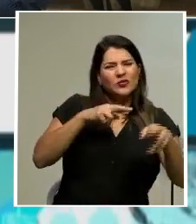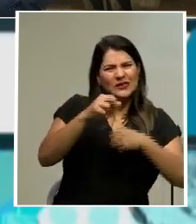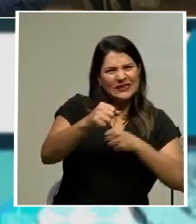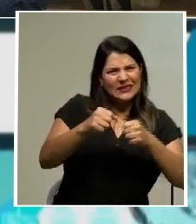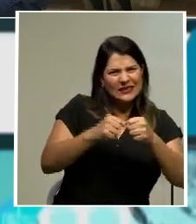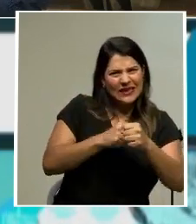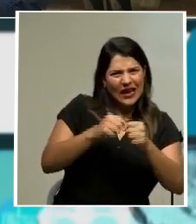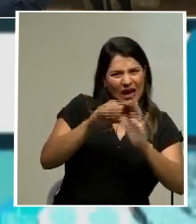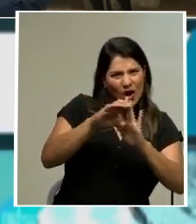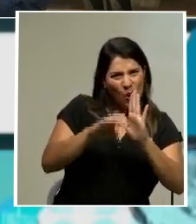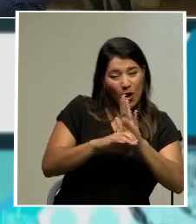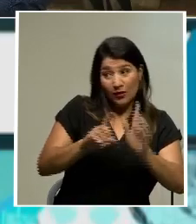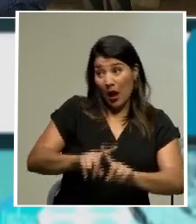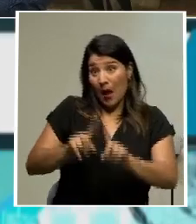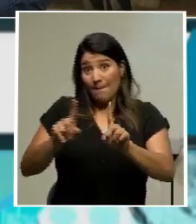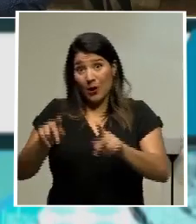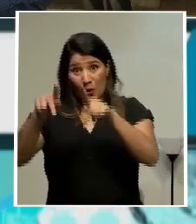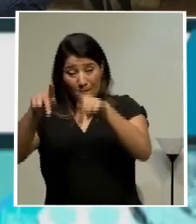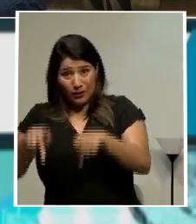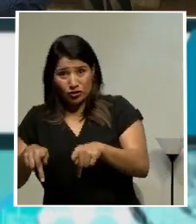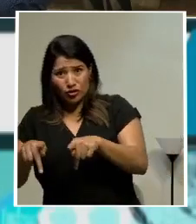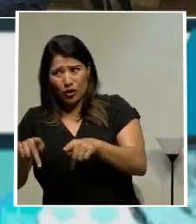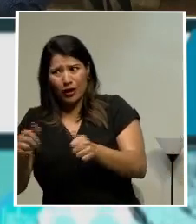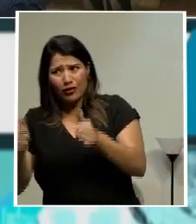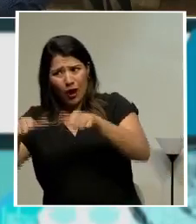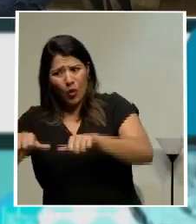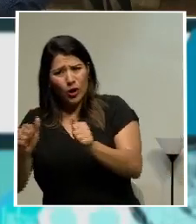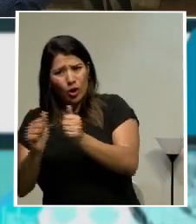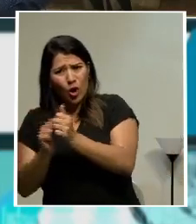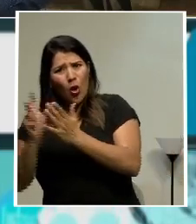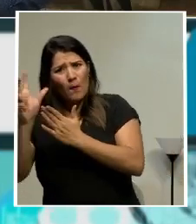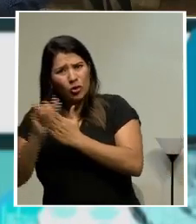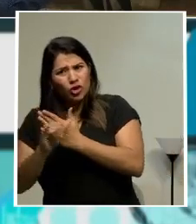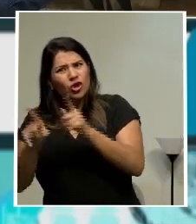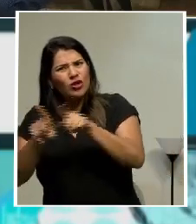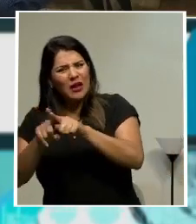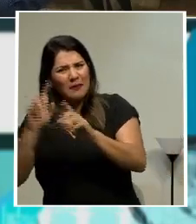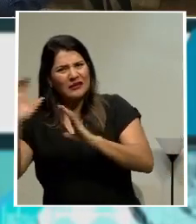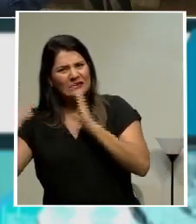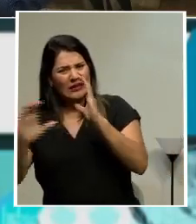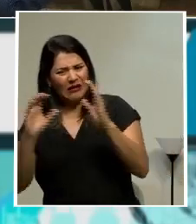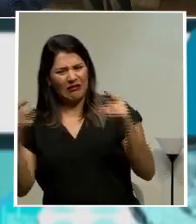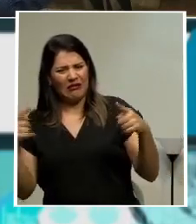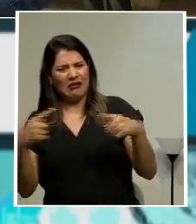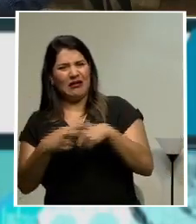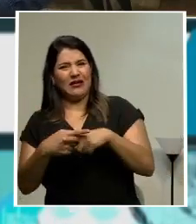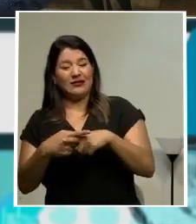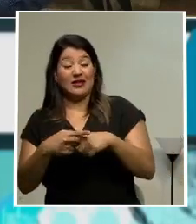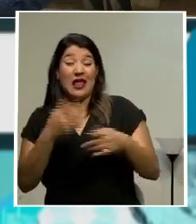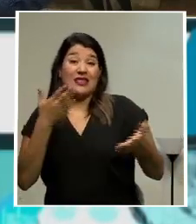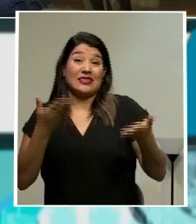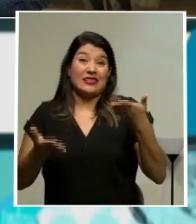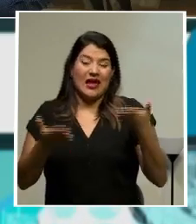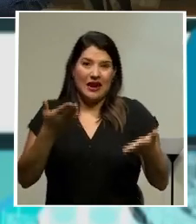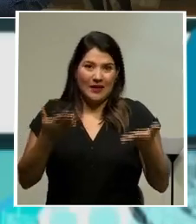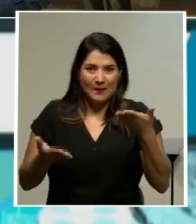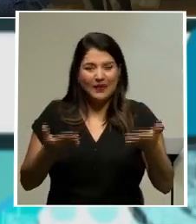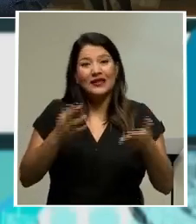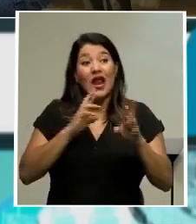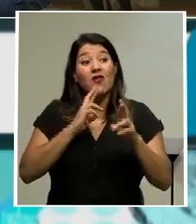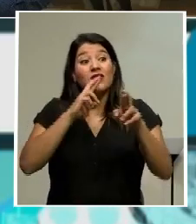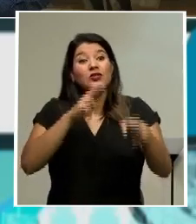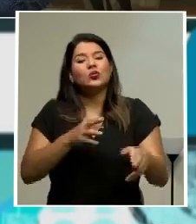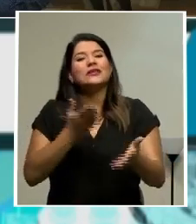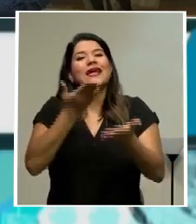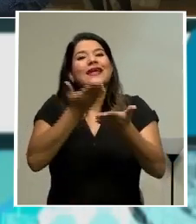quienes desde el oficialismo apoyaban fervientemente el proyecto. Quizás el fallo de la sala